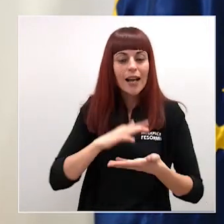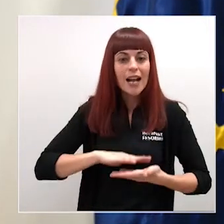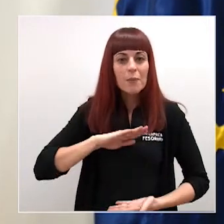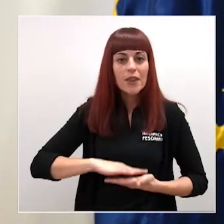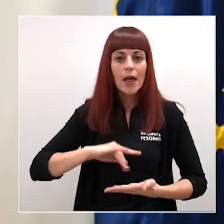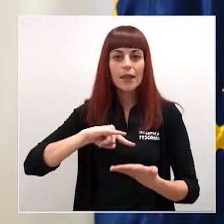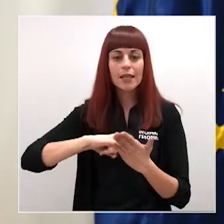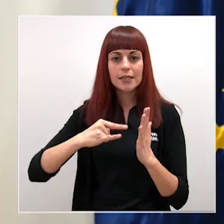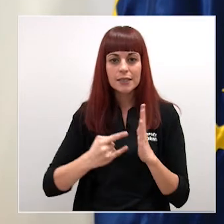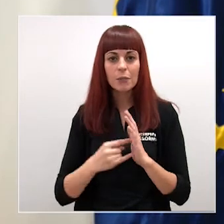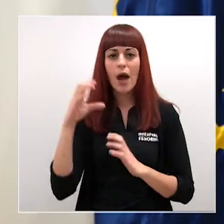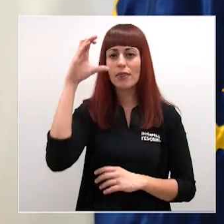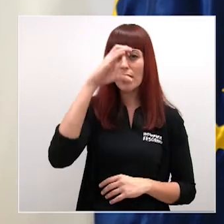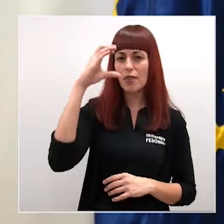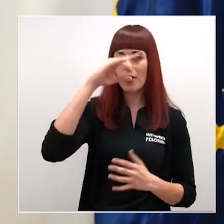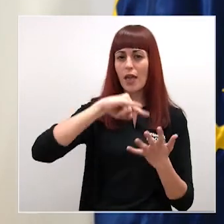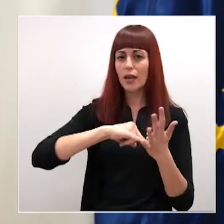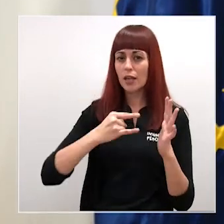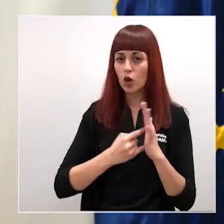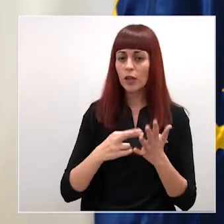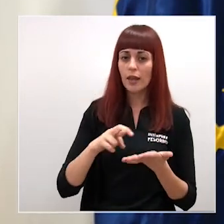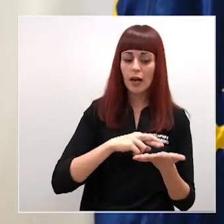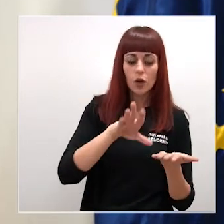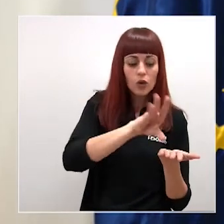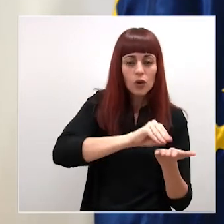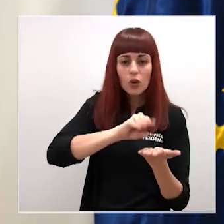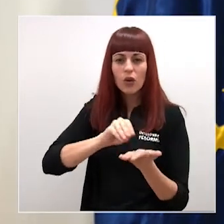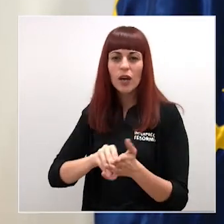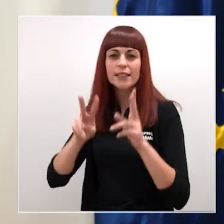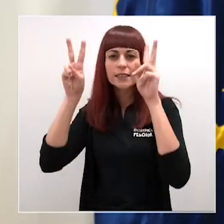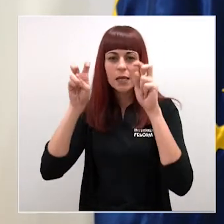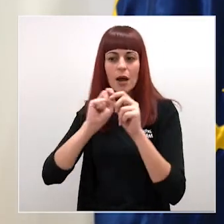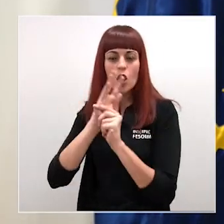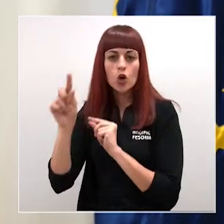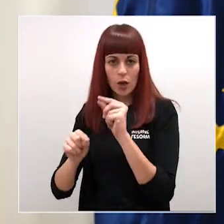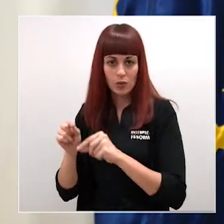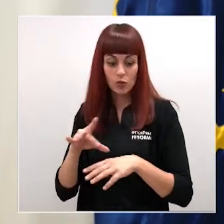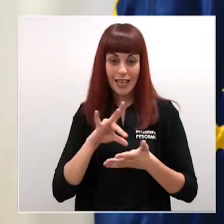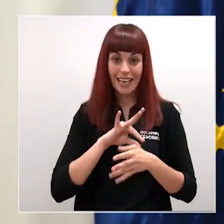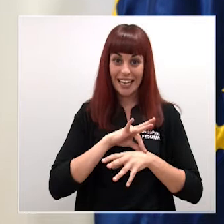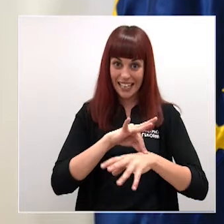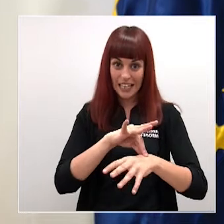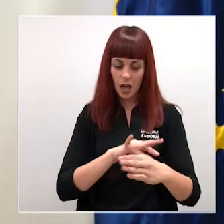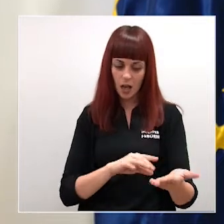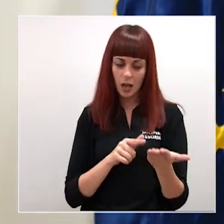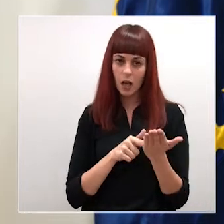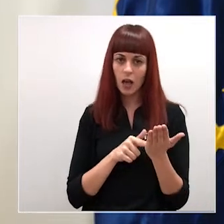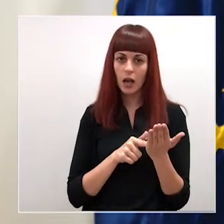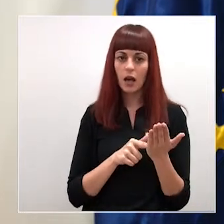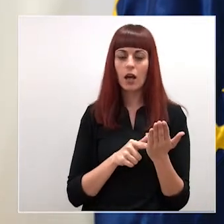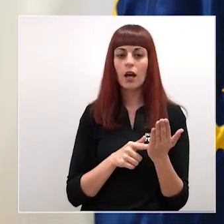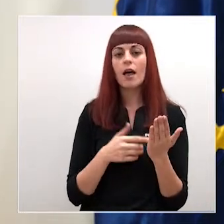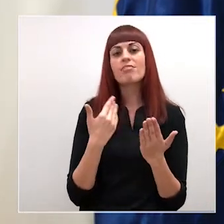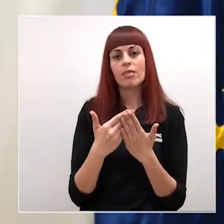sistema de ciencia y tecnología de la región con respecto al COVID-19. Esta guía pone de manifiesto el gran potencial